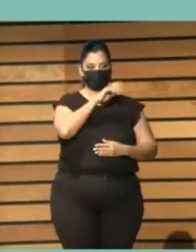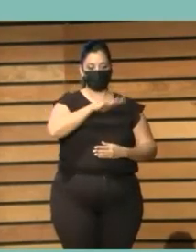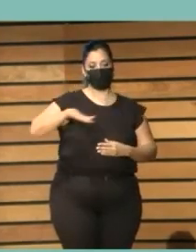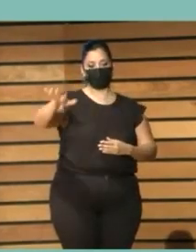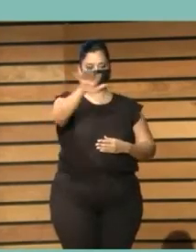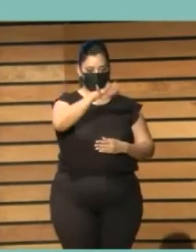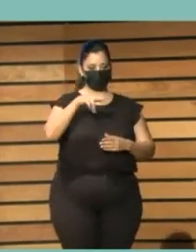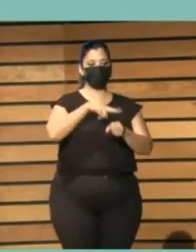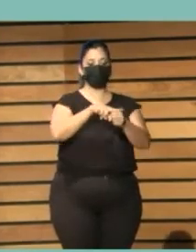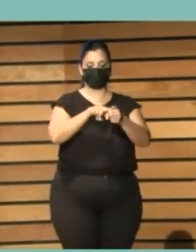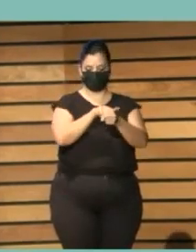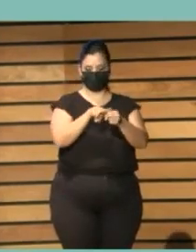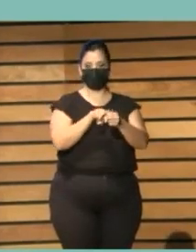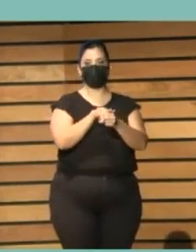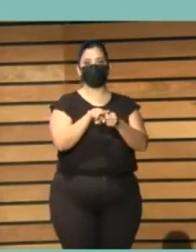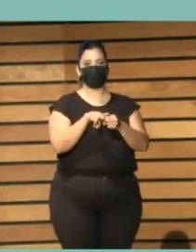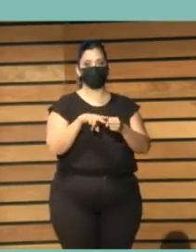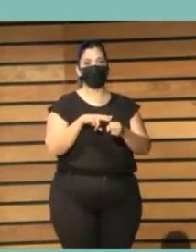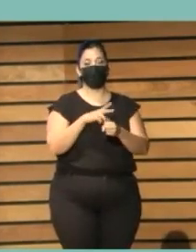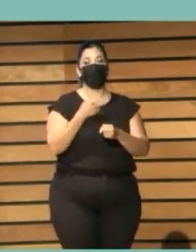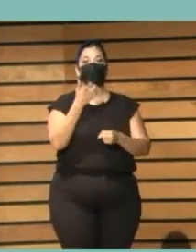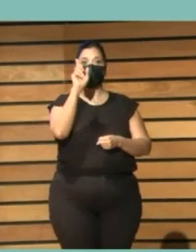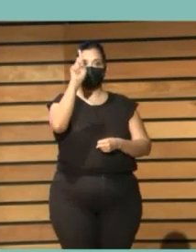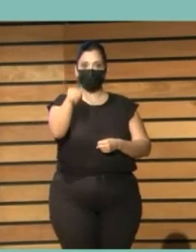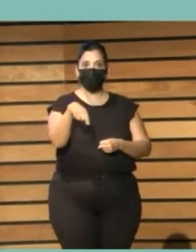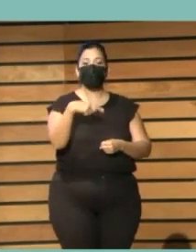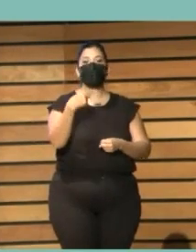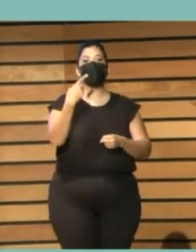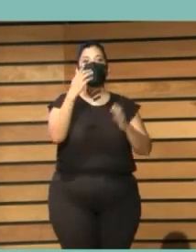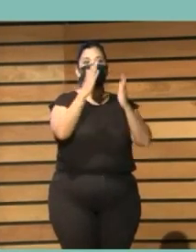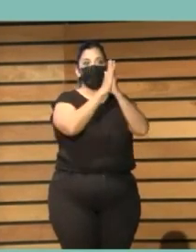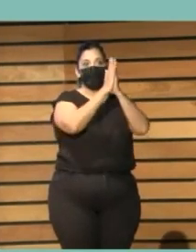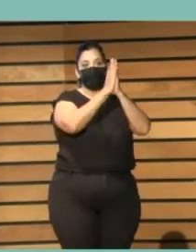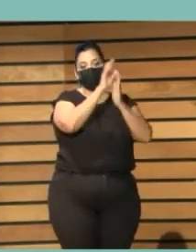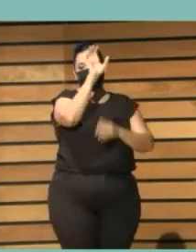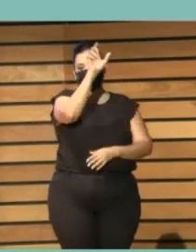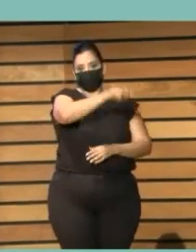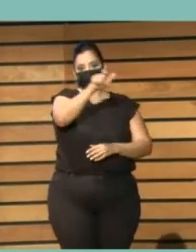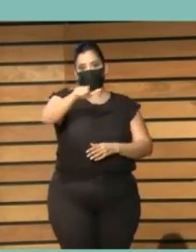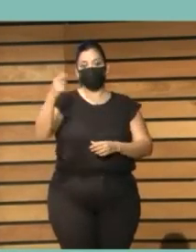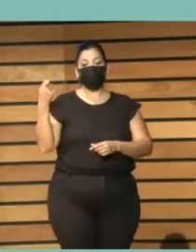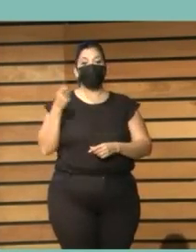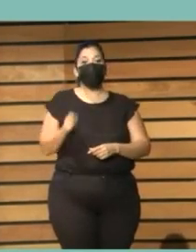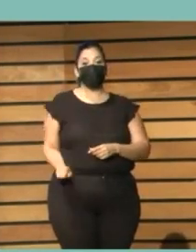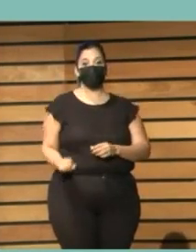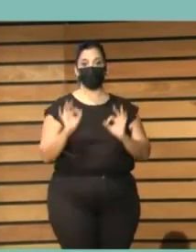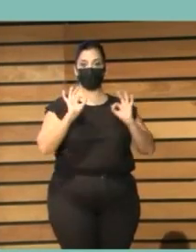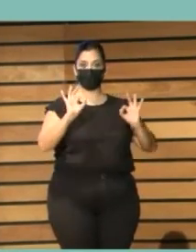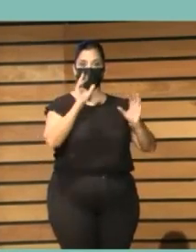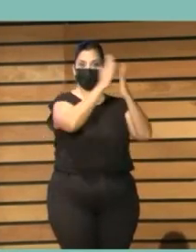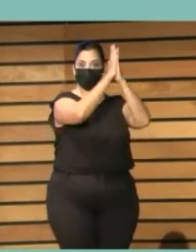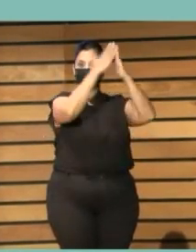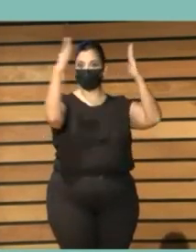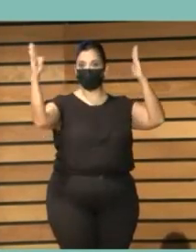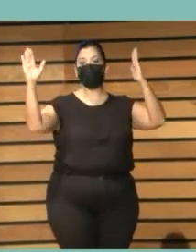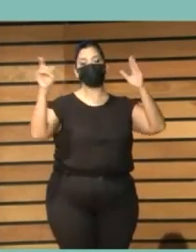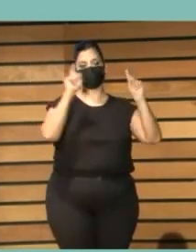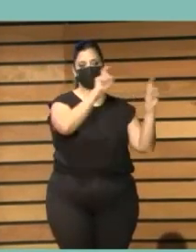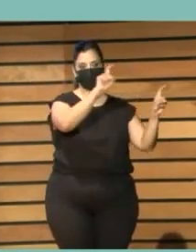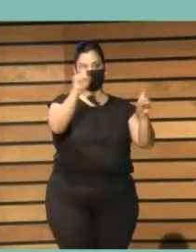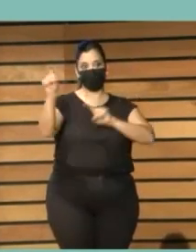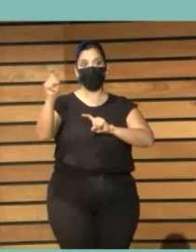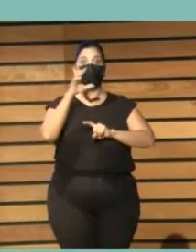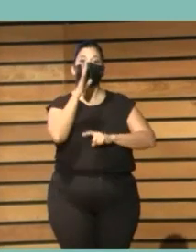en breve una consulta pública sobre el proyecto a la comunidad profesional bibliotecaria, para que nos digan si consideran que la oferta formativa es